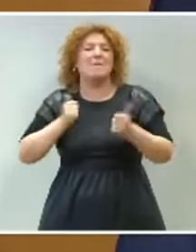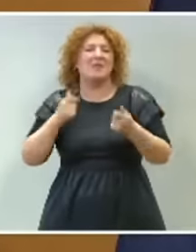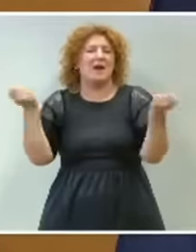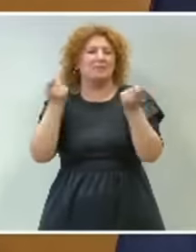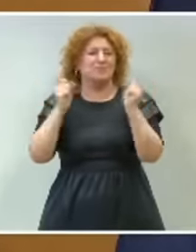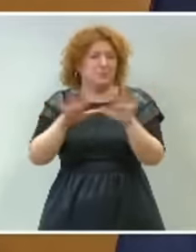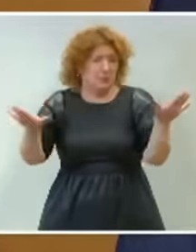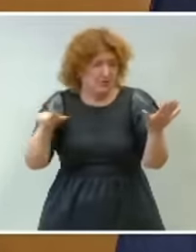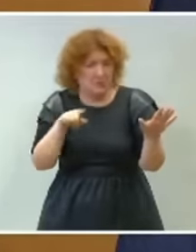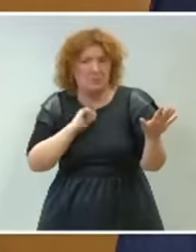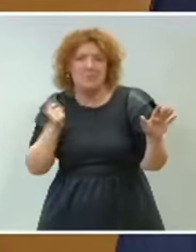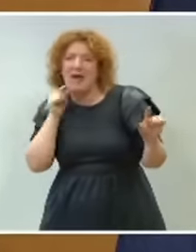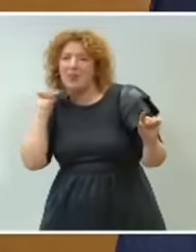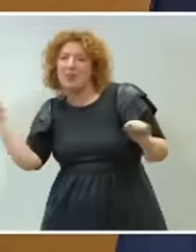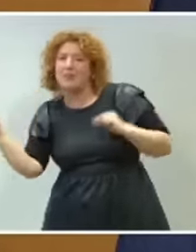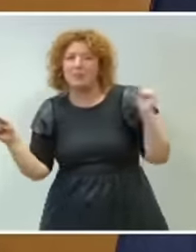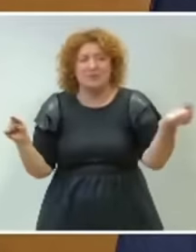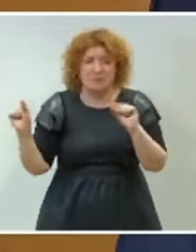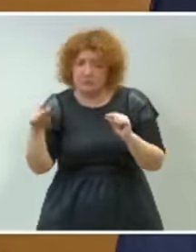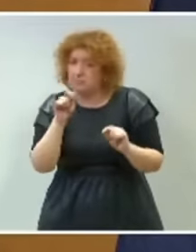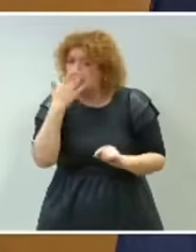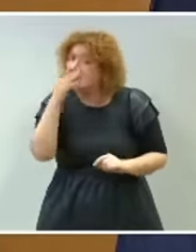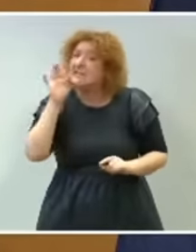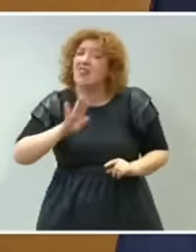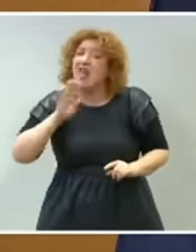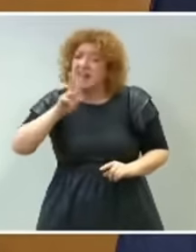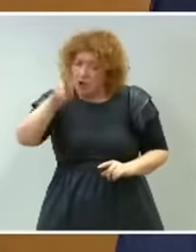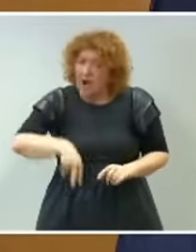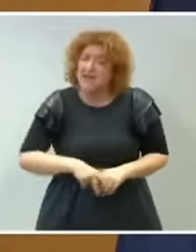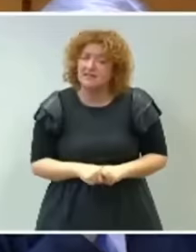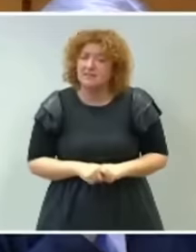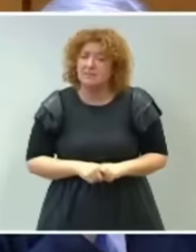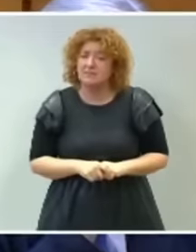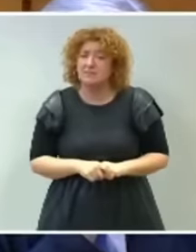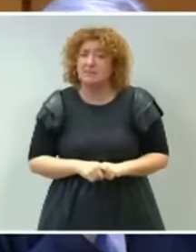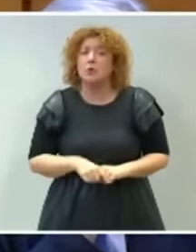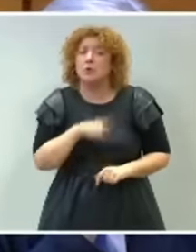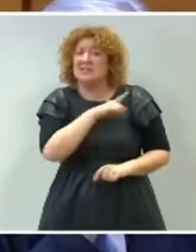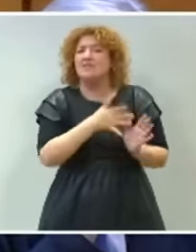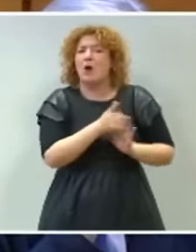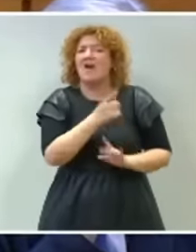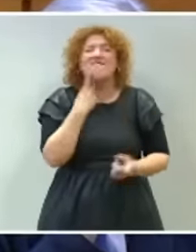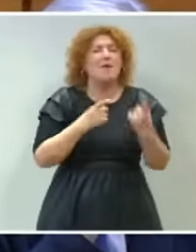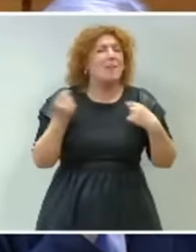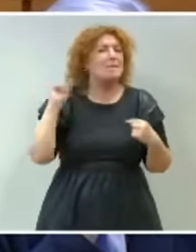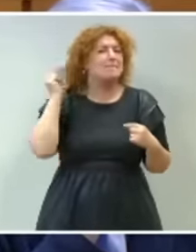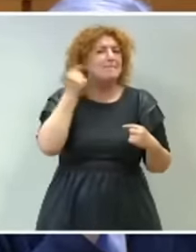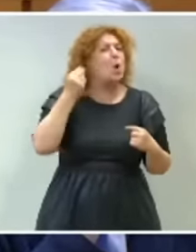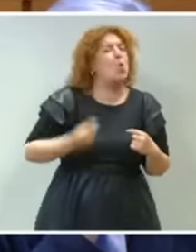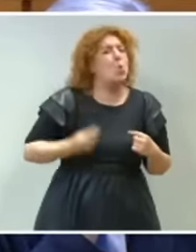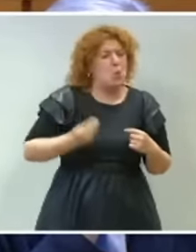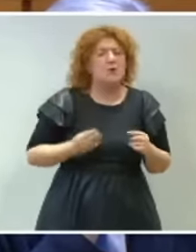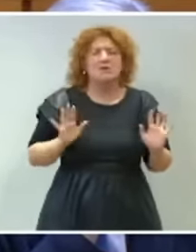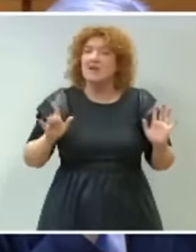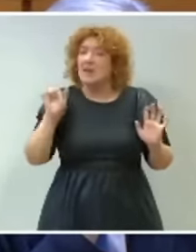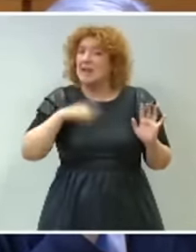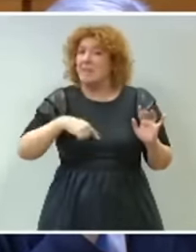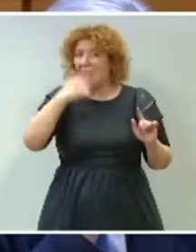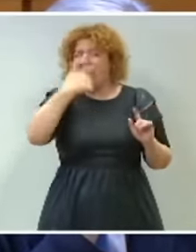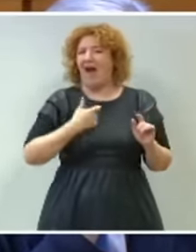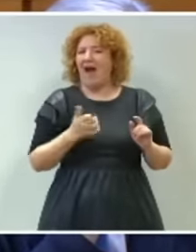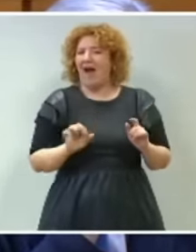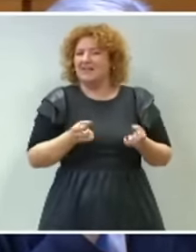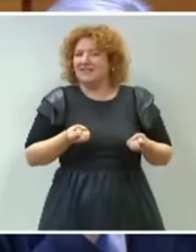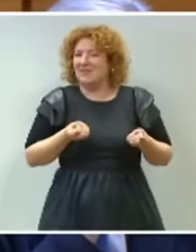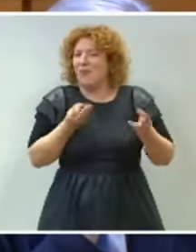Esto es un presunto delito. Y usted, que está tan bien informada y además es una gran informadora, hoy le